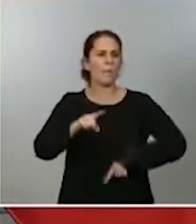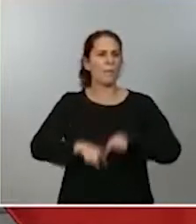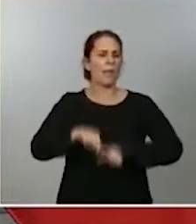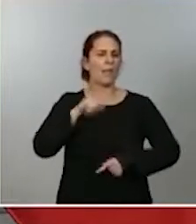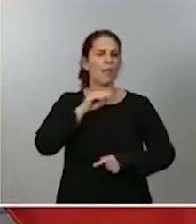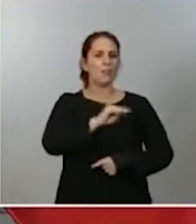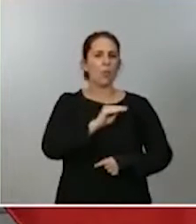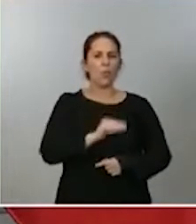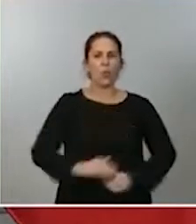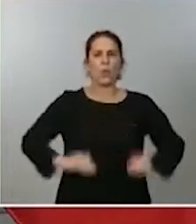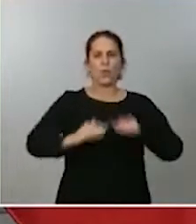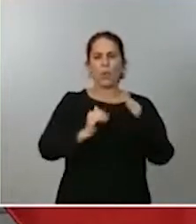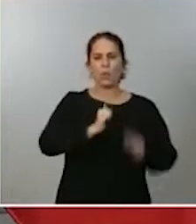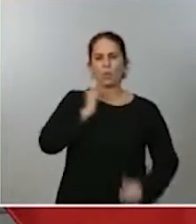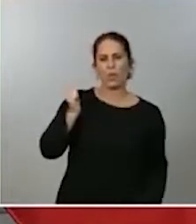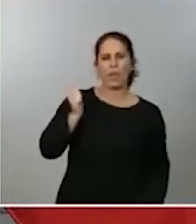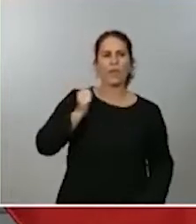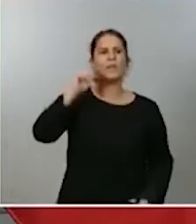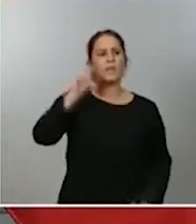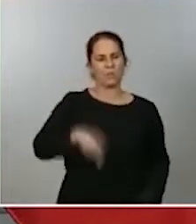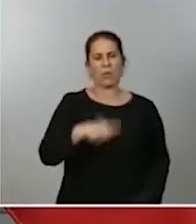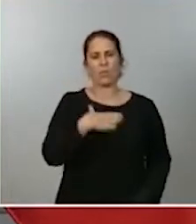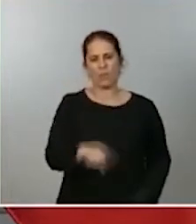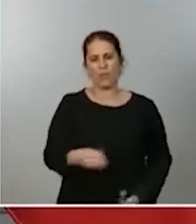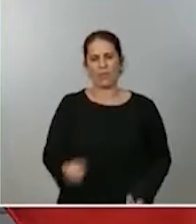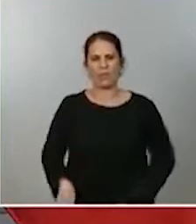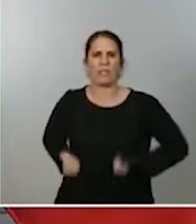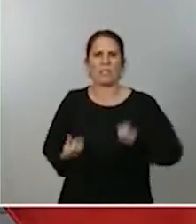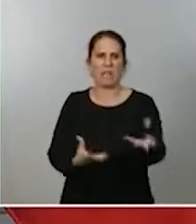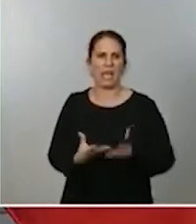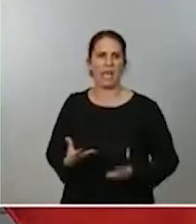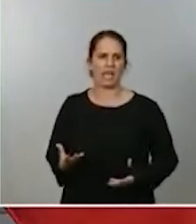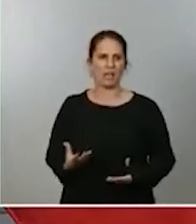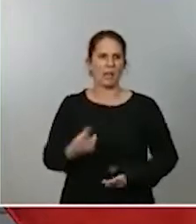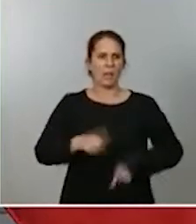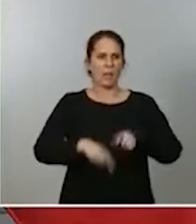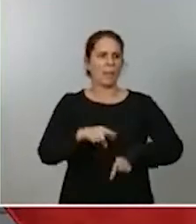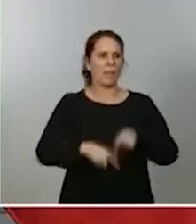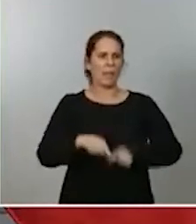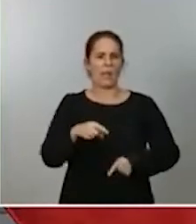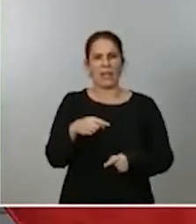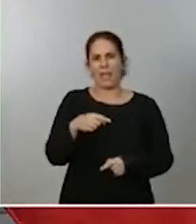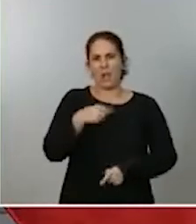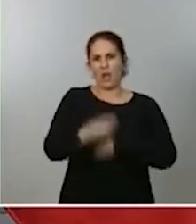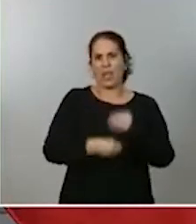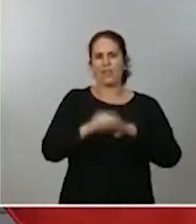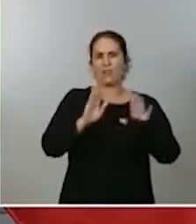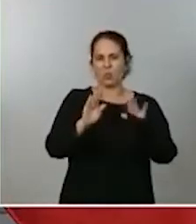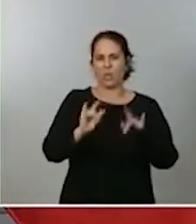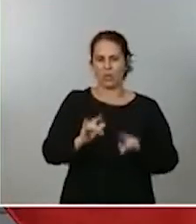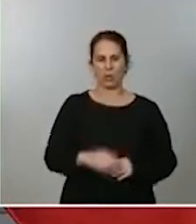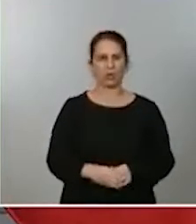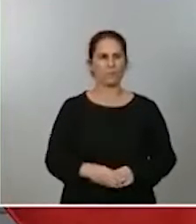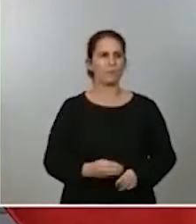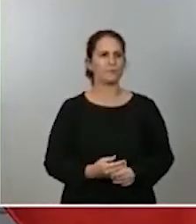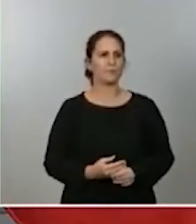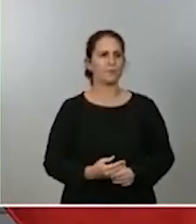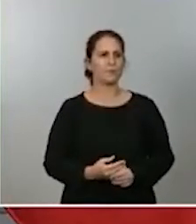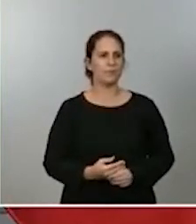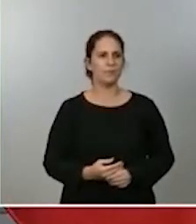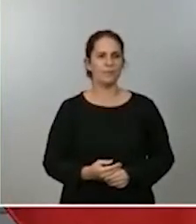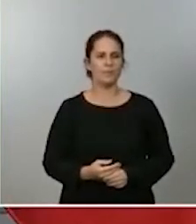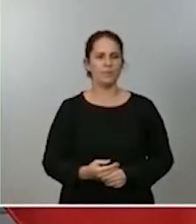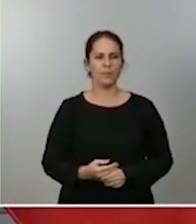oportunidades, también se pueda expresar en las condiciones que le marca también su propio territorio. En este sentido, yo creo que hay que esperar.